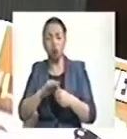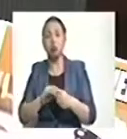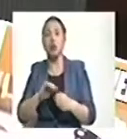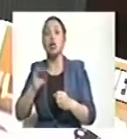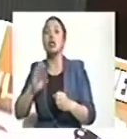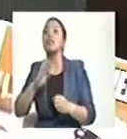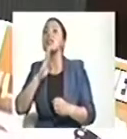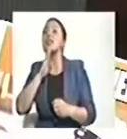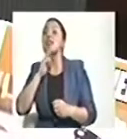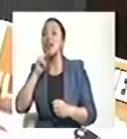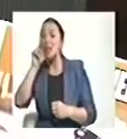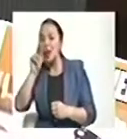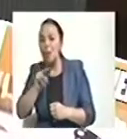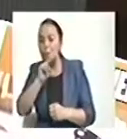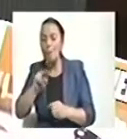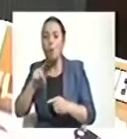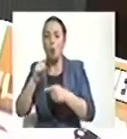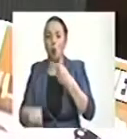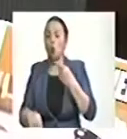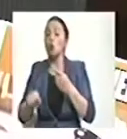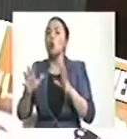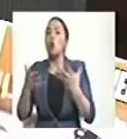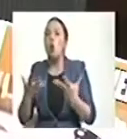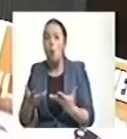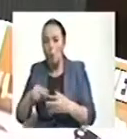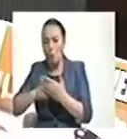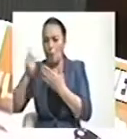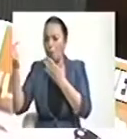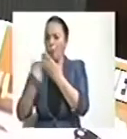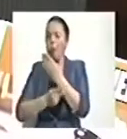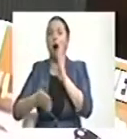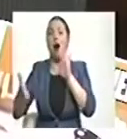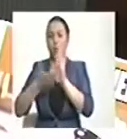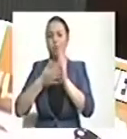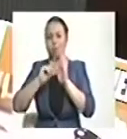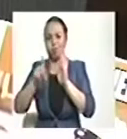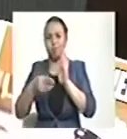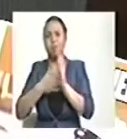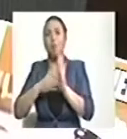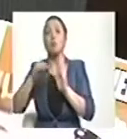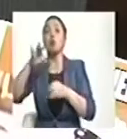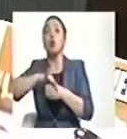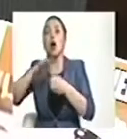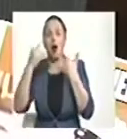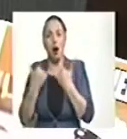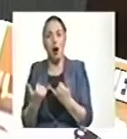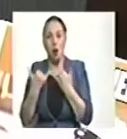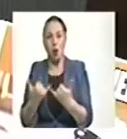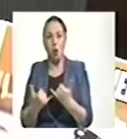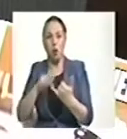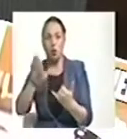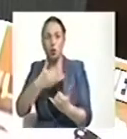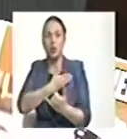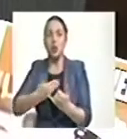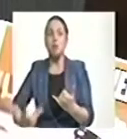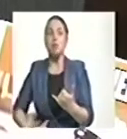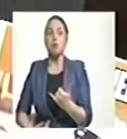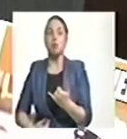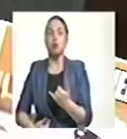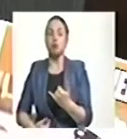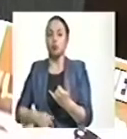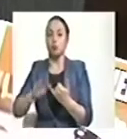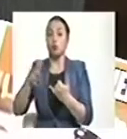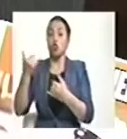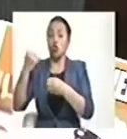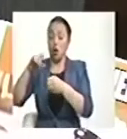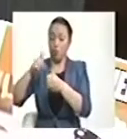impedidos es para votar por la sustancia del proyecto que se está votando. Así que, presidente, el quórum